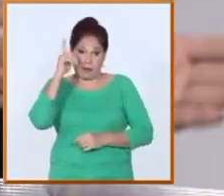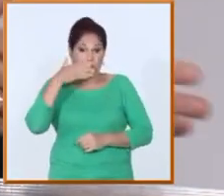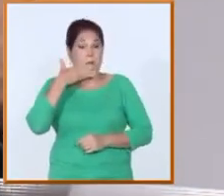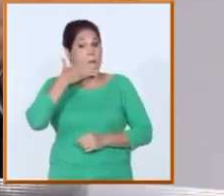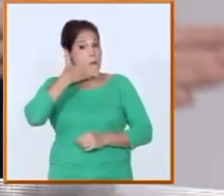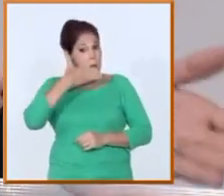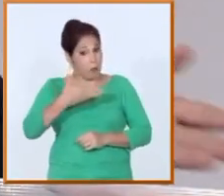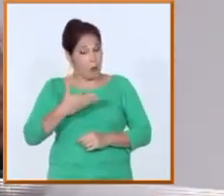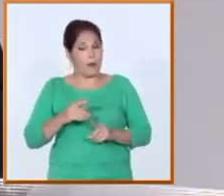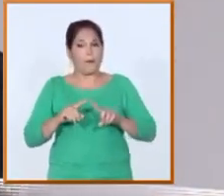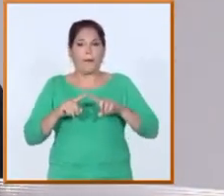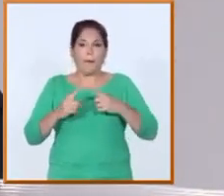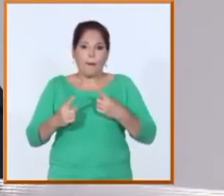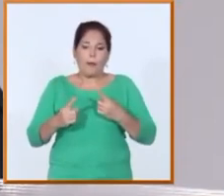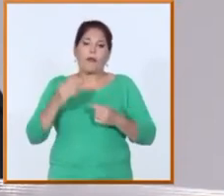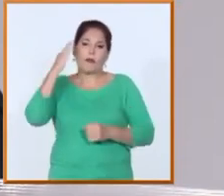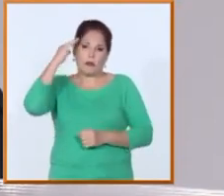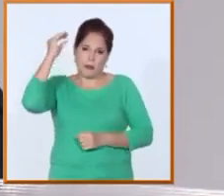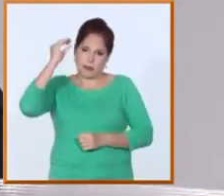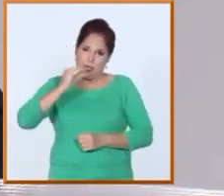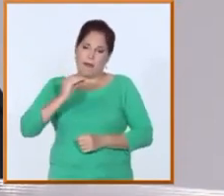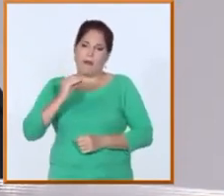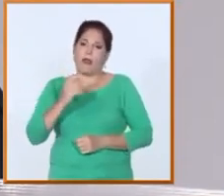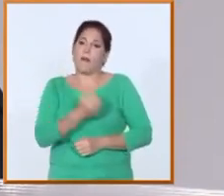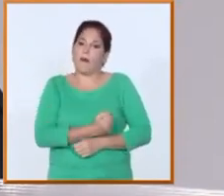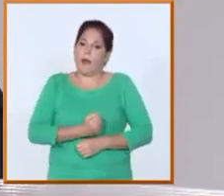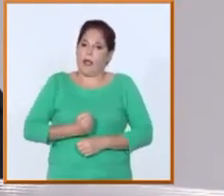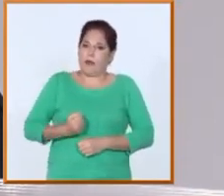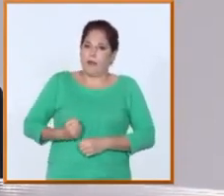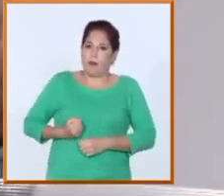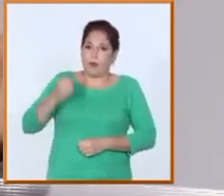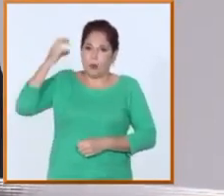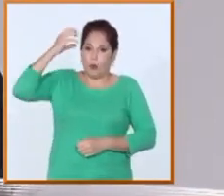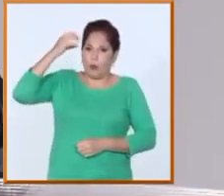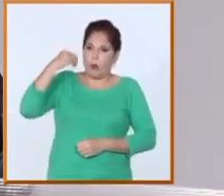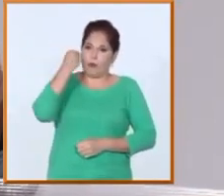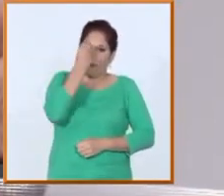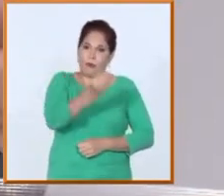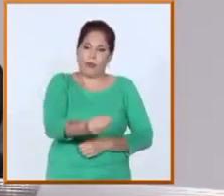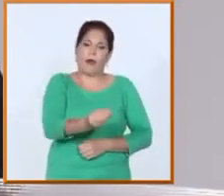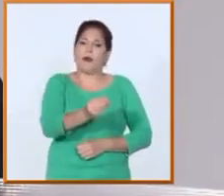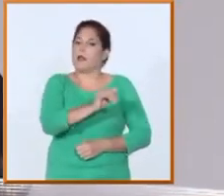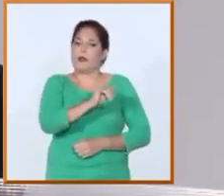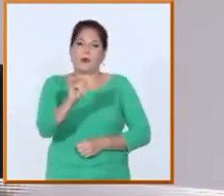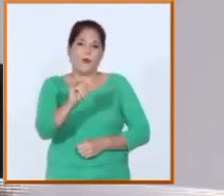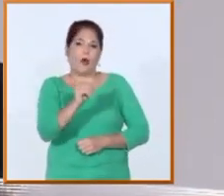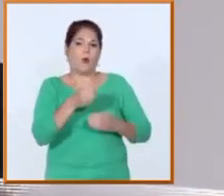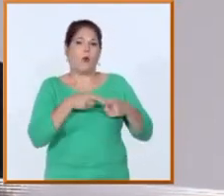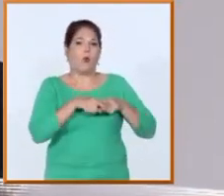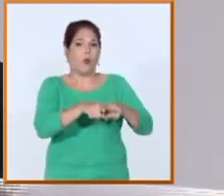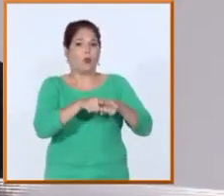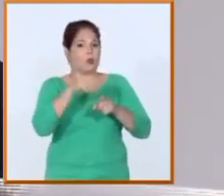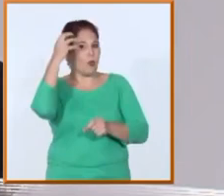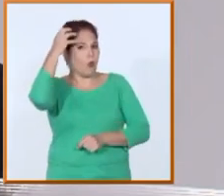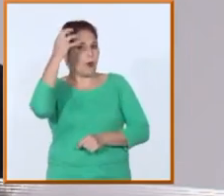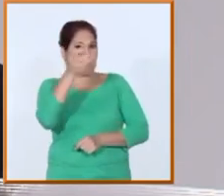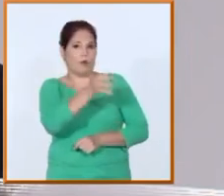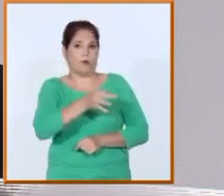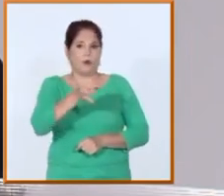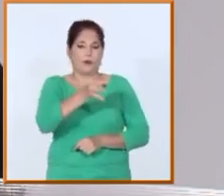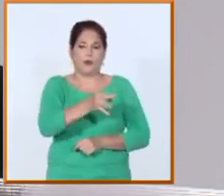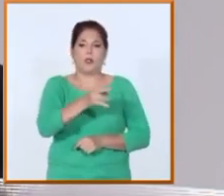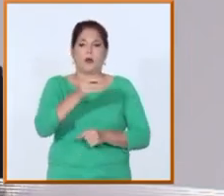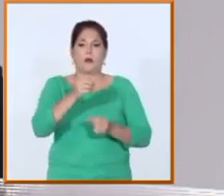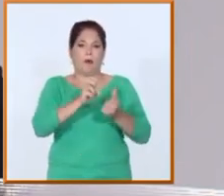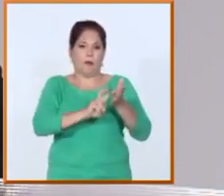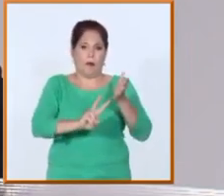no obstante ciertamente hay que hacer algunos esfuerzos adicionales siempre con el acompañamiento de los gobiernos de los territorios las autoridades políticas